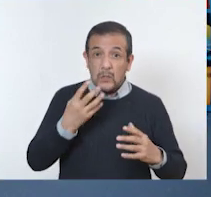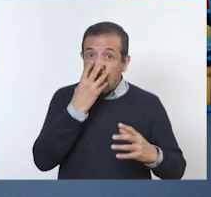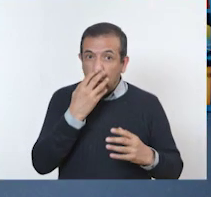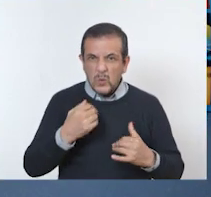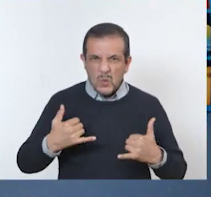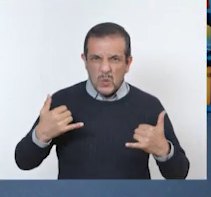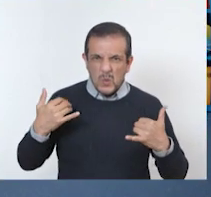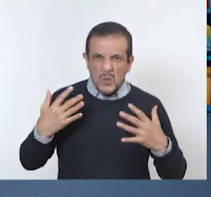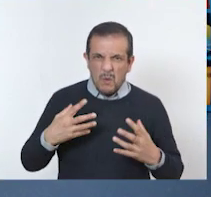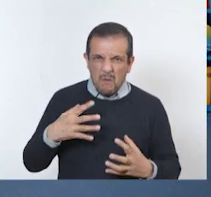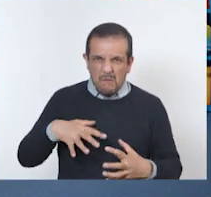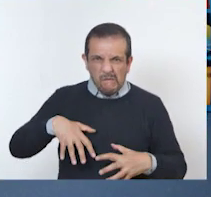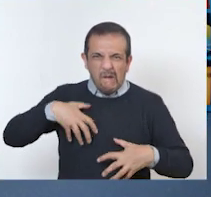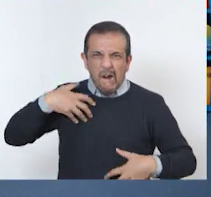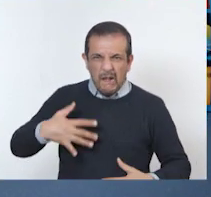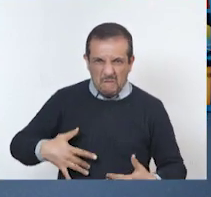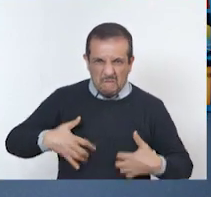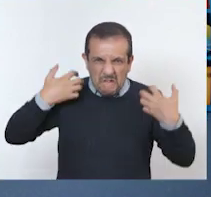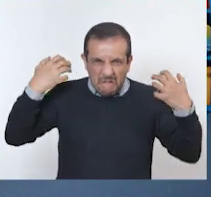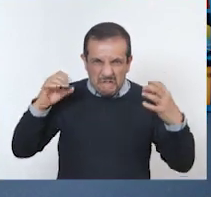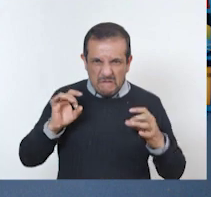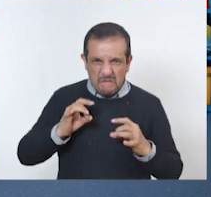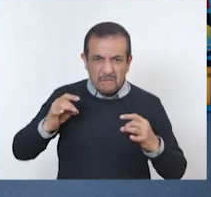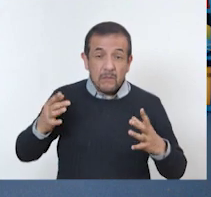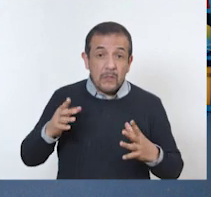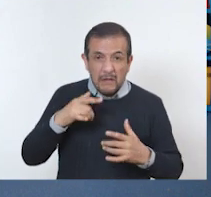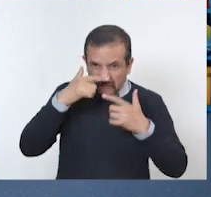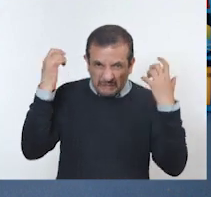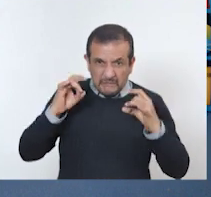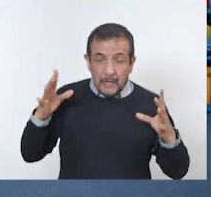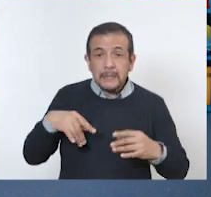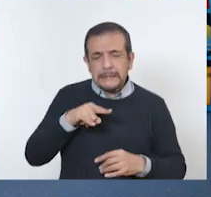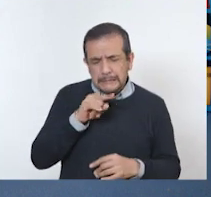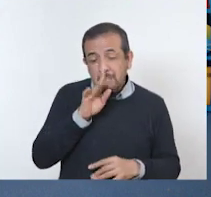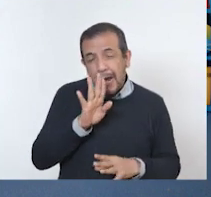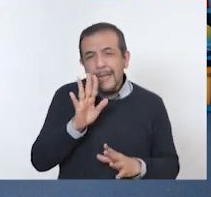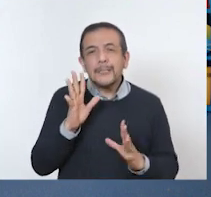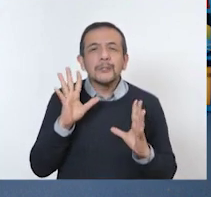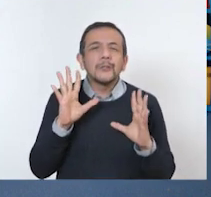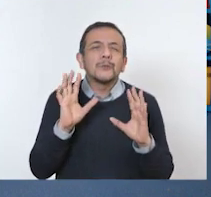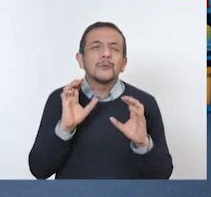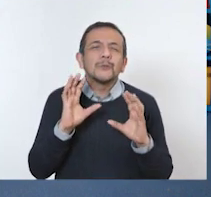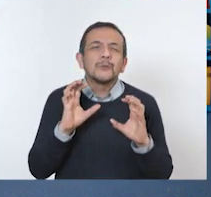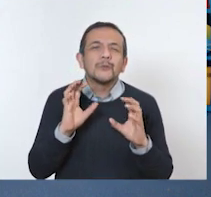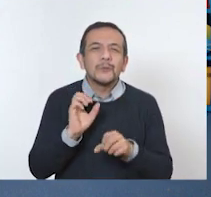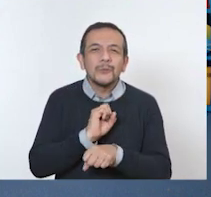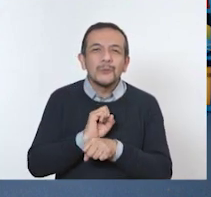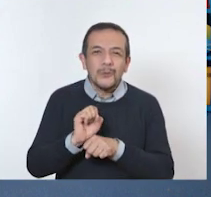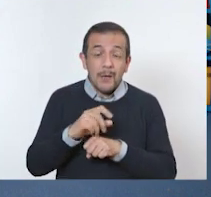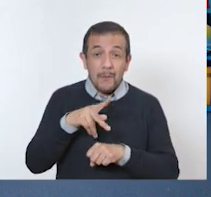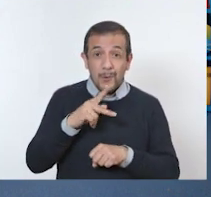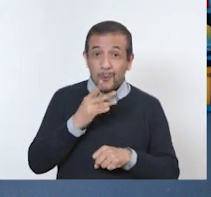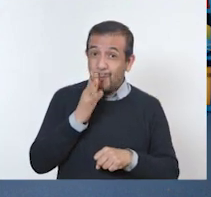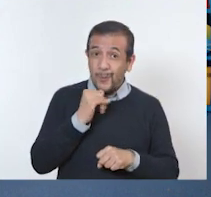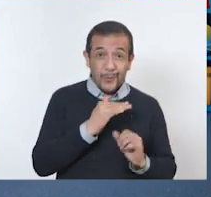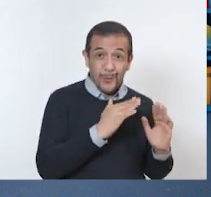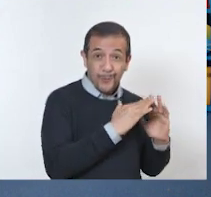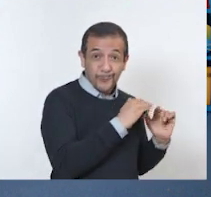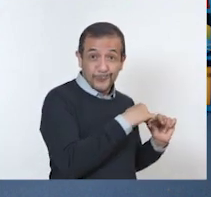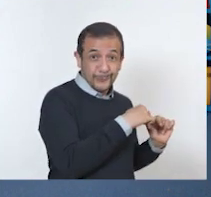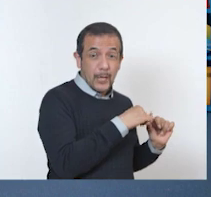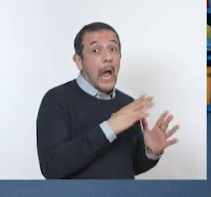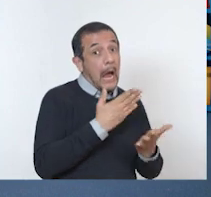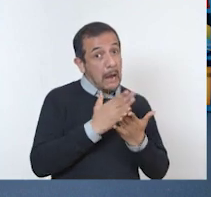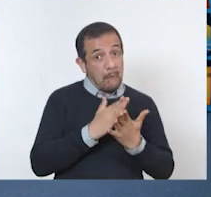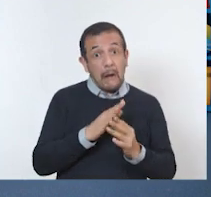Yo creo que es salvaje. Es salvaje. No los podemos tener en casa. Aunque son tiernos, pues no podemos tenerlos en casa. Además, hay que